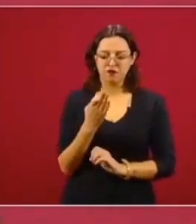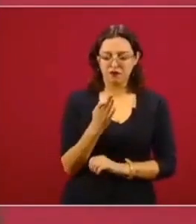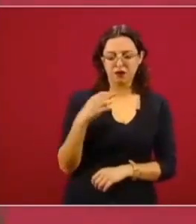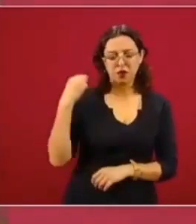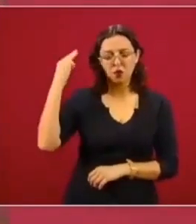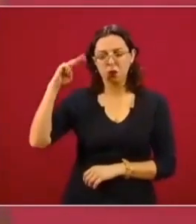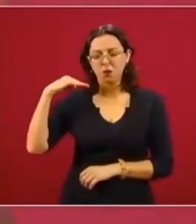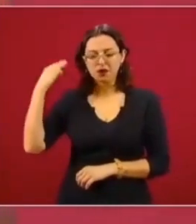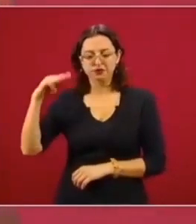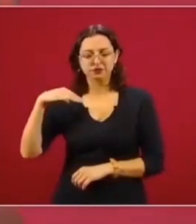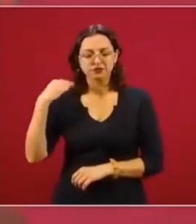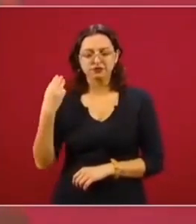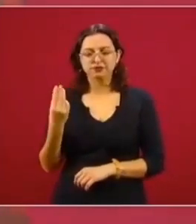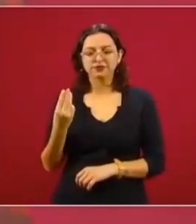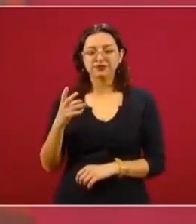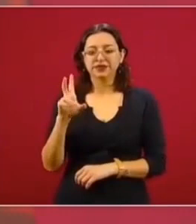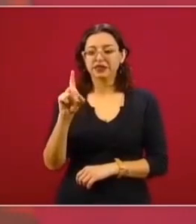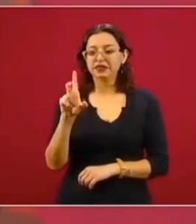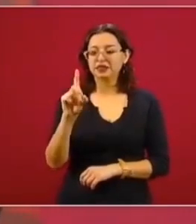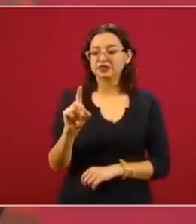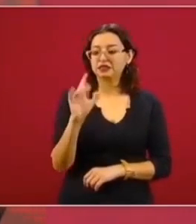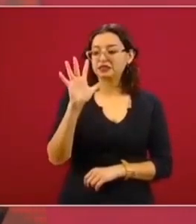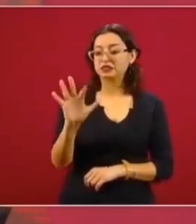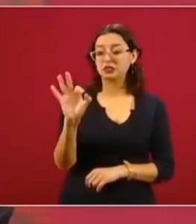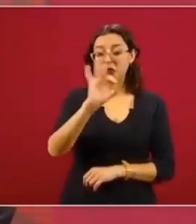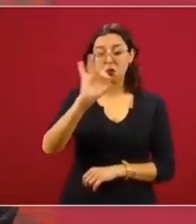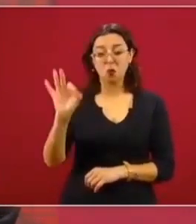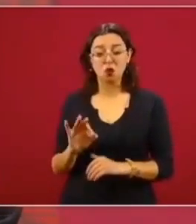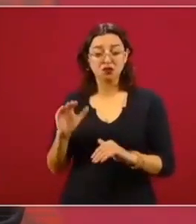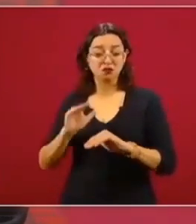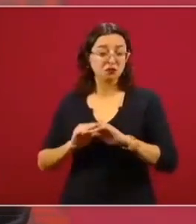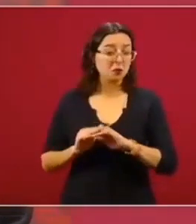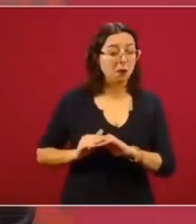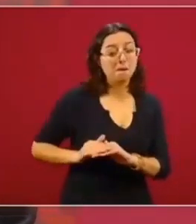de 35 por ciento.